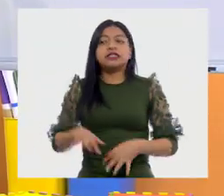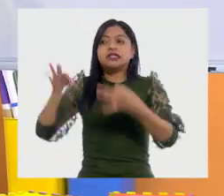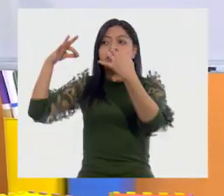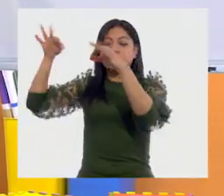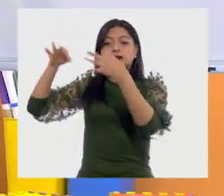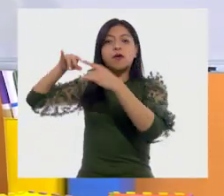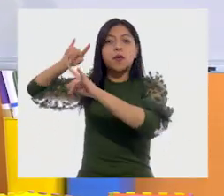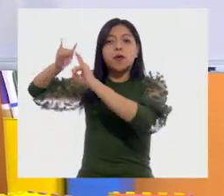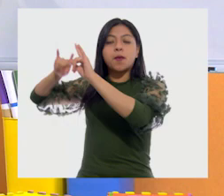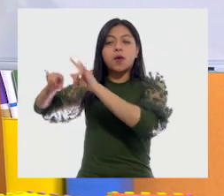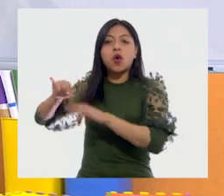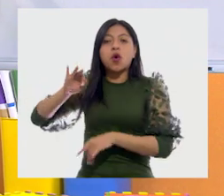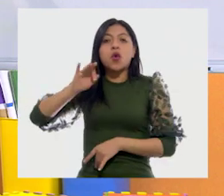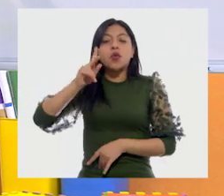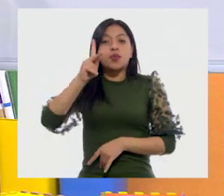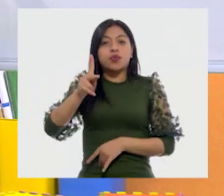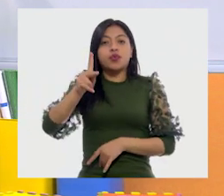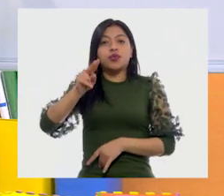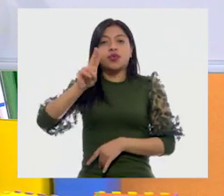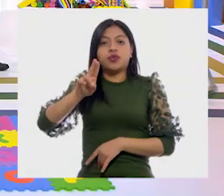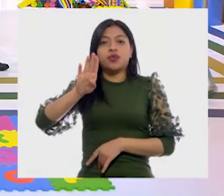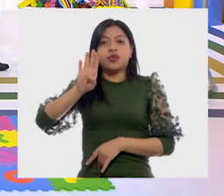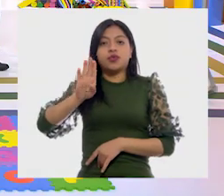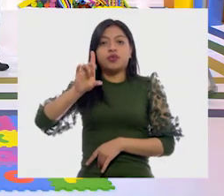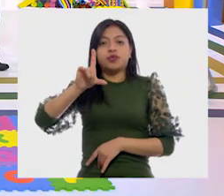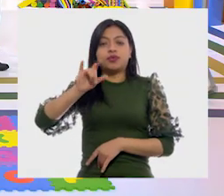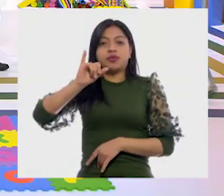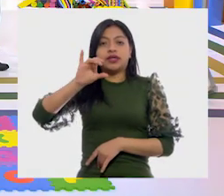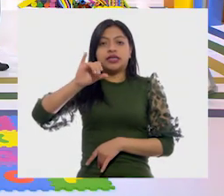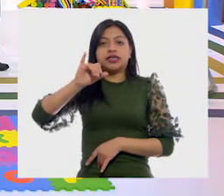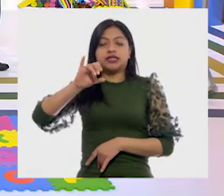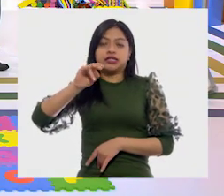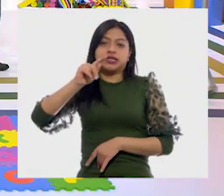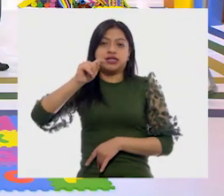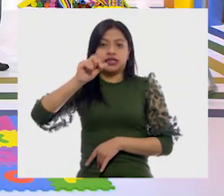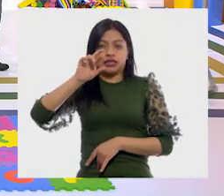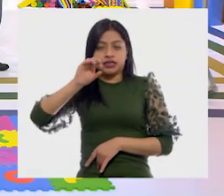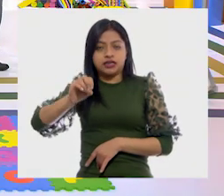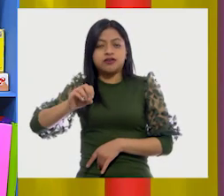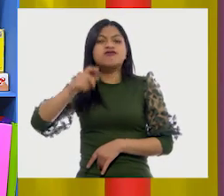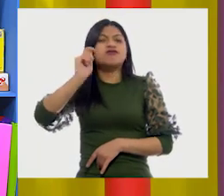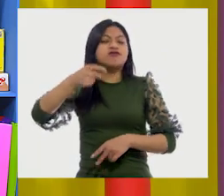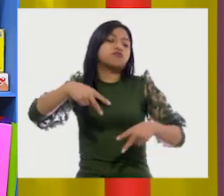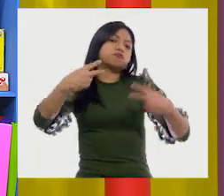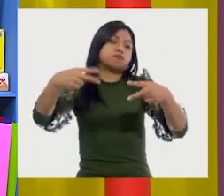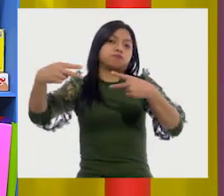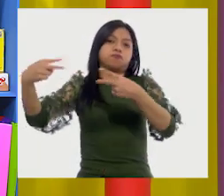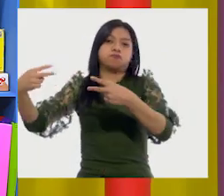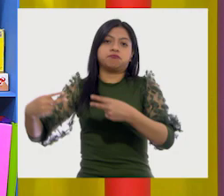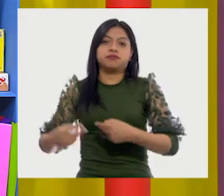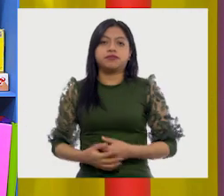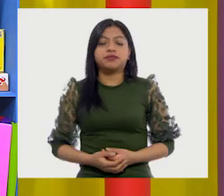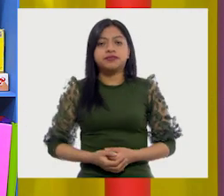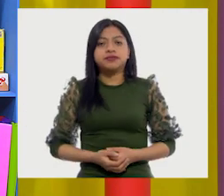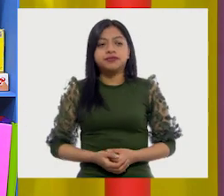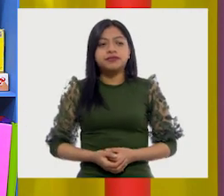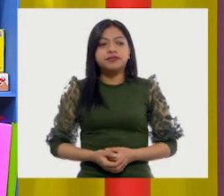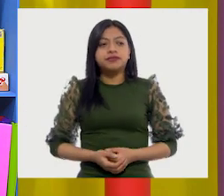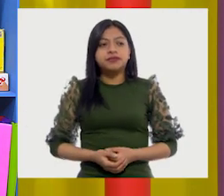publicitario. Publicitario. Publicitario. Ya me adelanté.